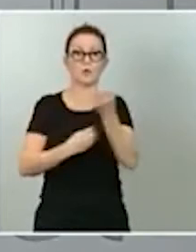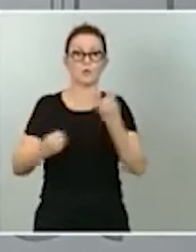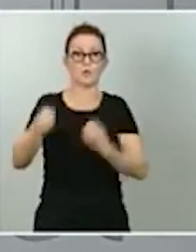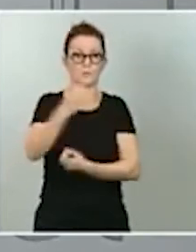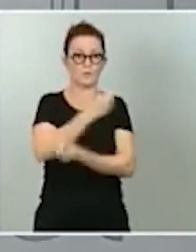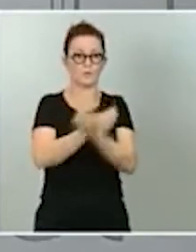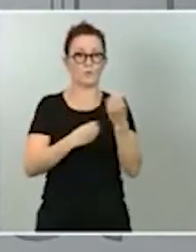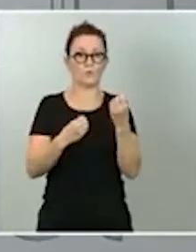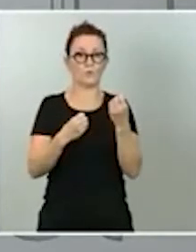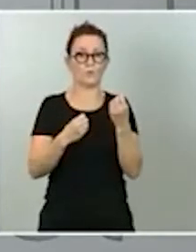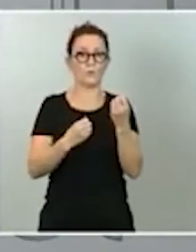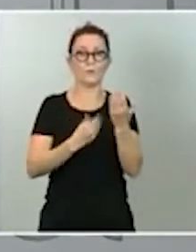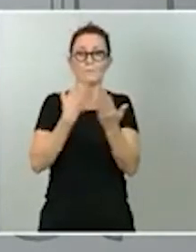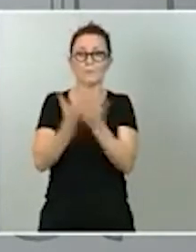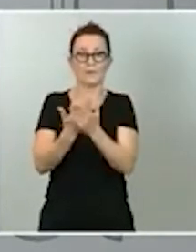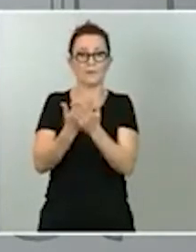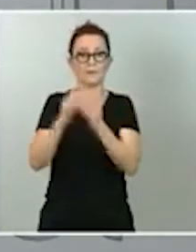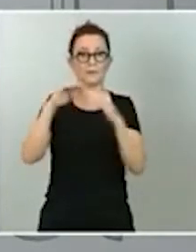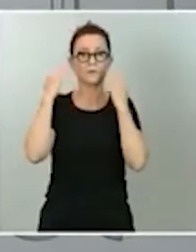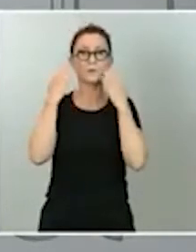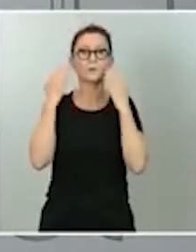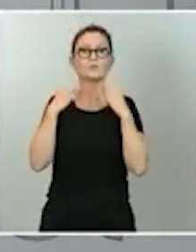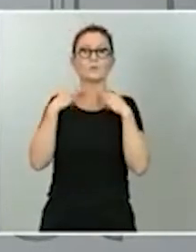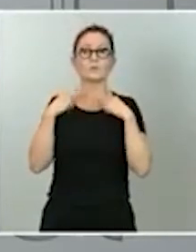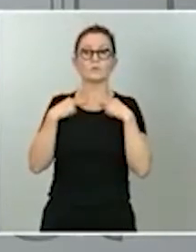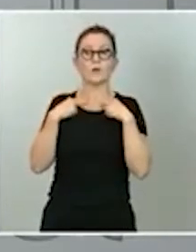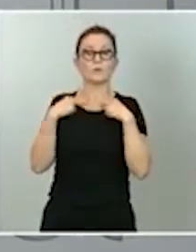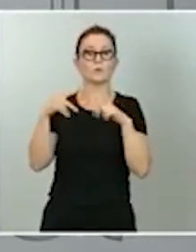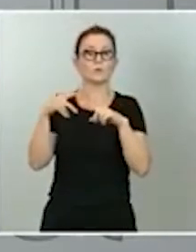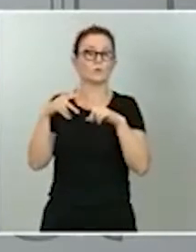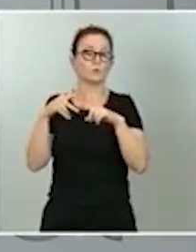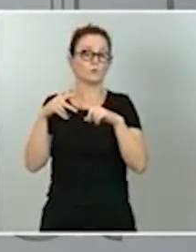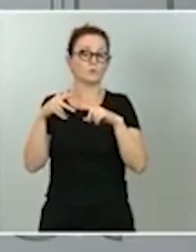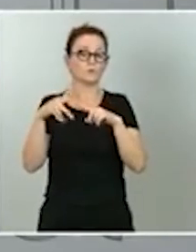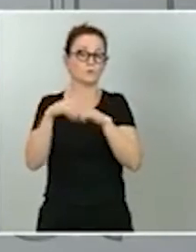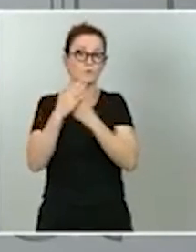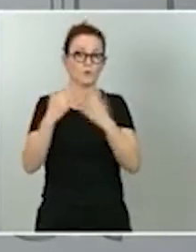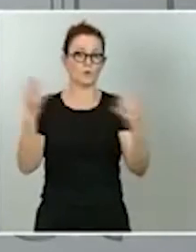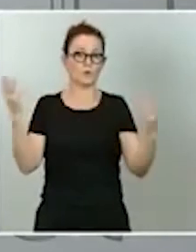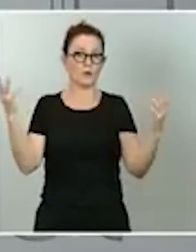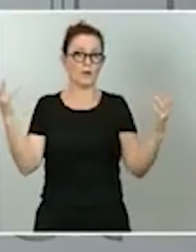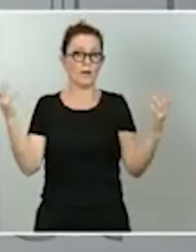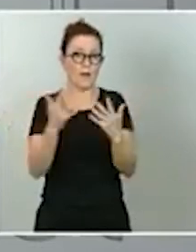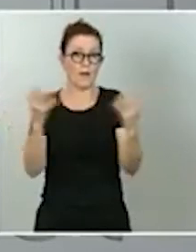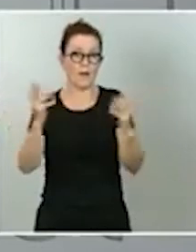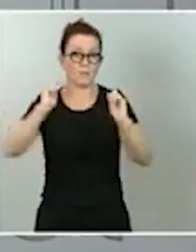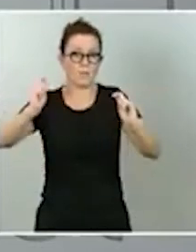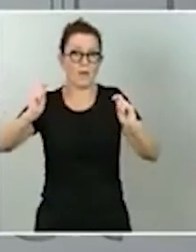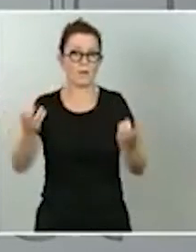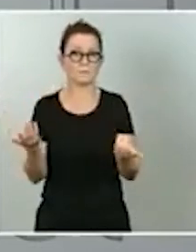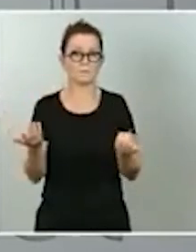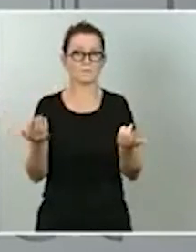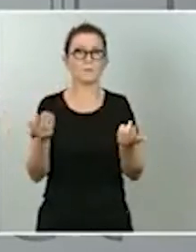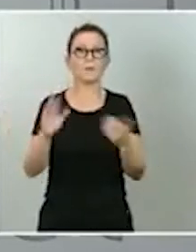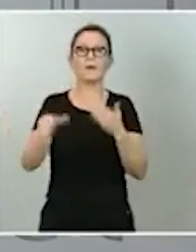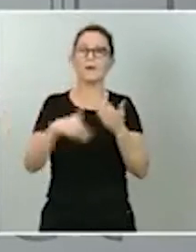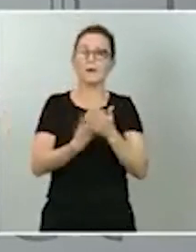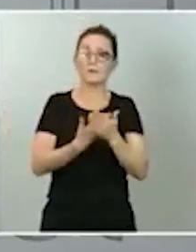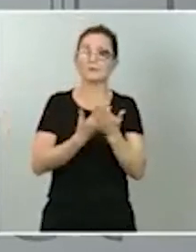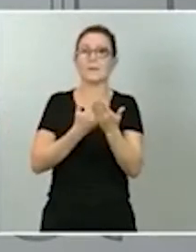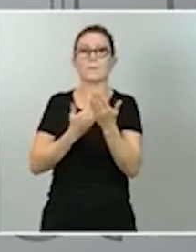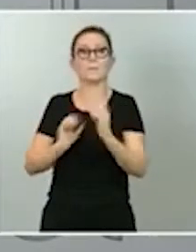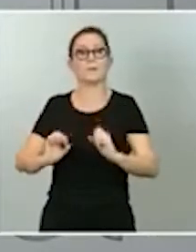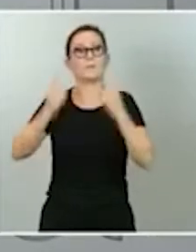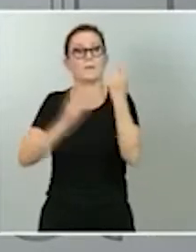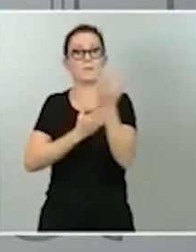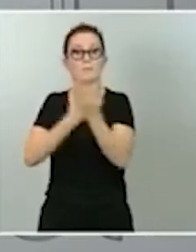pedirle al Congreso de los Diputados el estado de alarma, incluso aprobarla la primera vez por el propio Consejo de Ministros, creo que las decisiones que